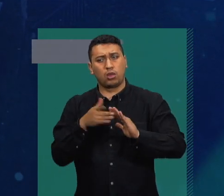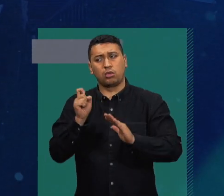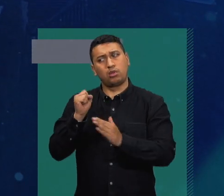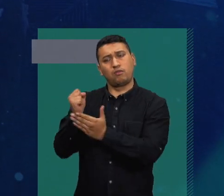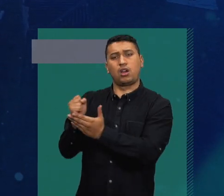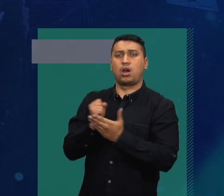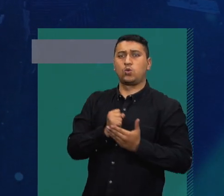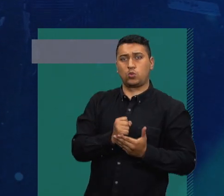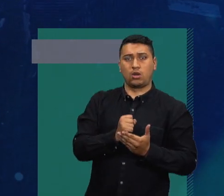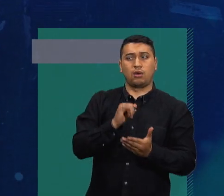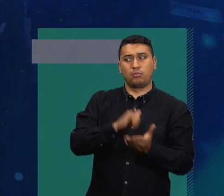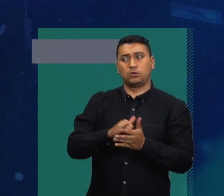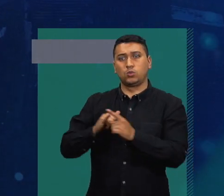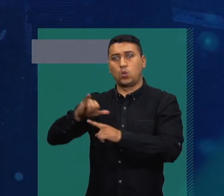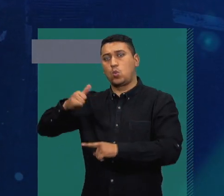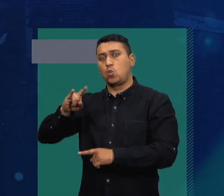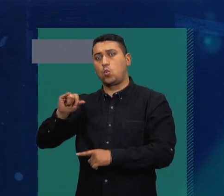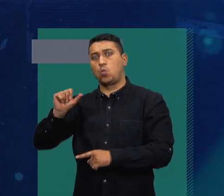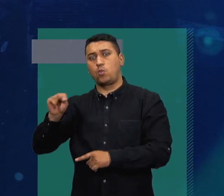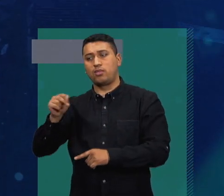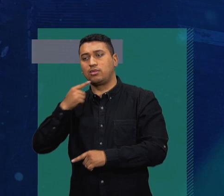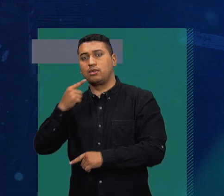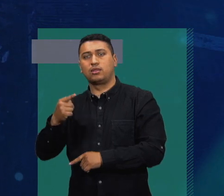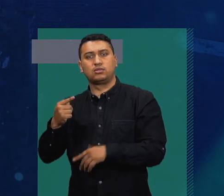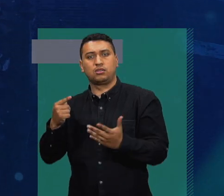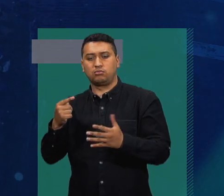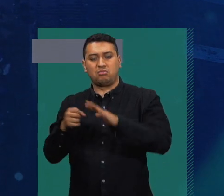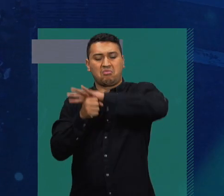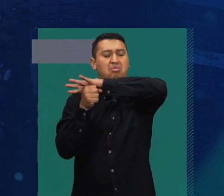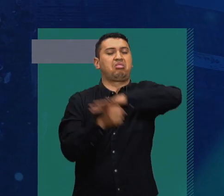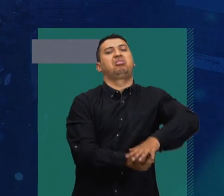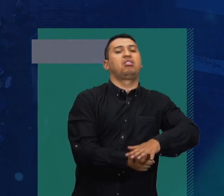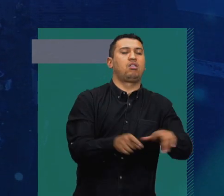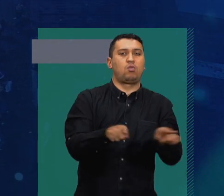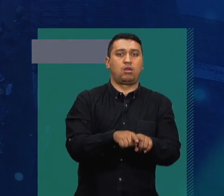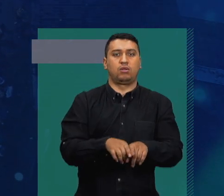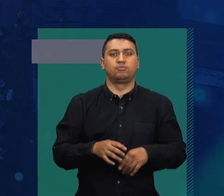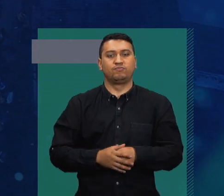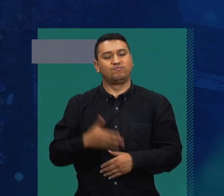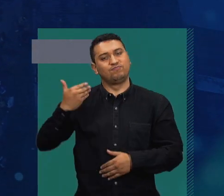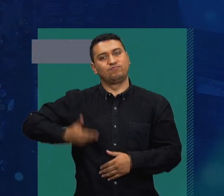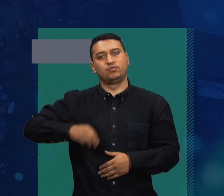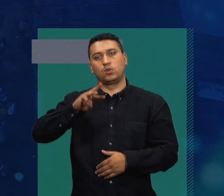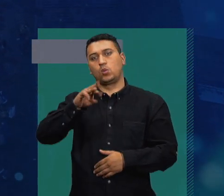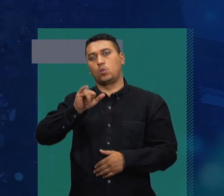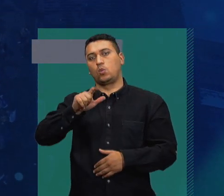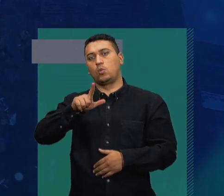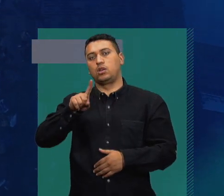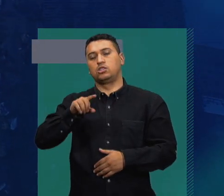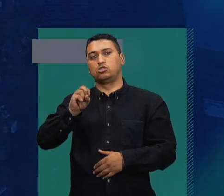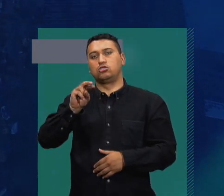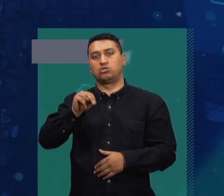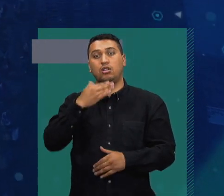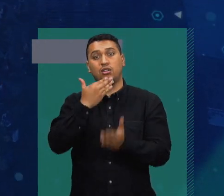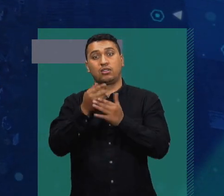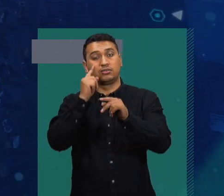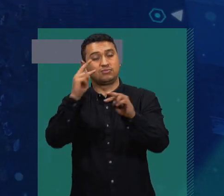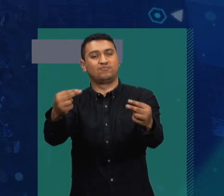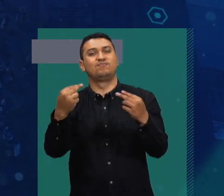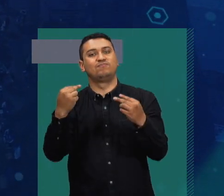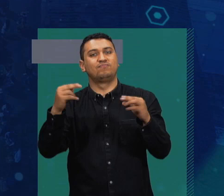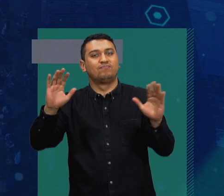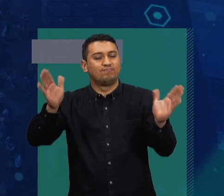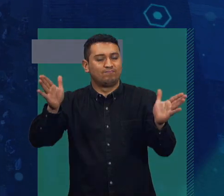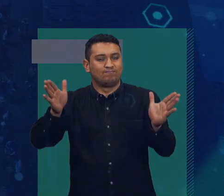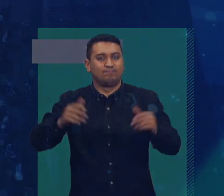ayuda aplastada, como lo dice Juan Carlos en su libro Por lo Intanquivo. Yo soy Wilson Vega, gracias por estar en otra edición de Enlace